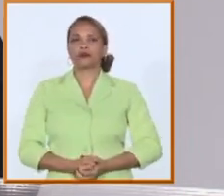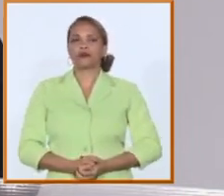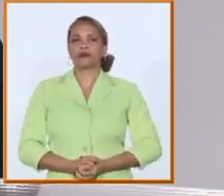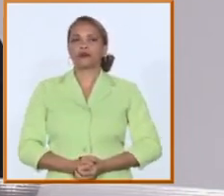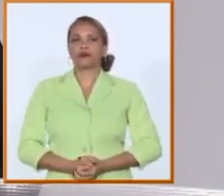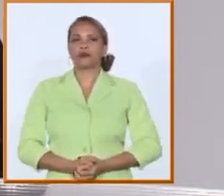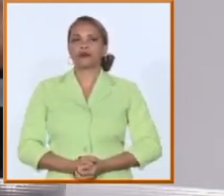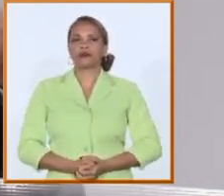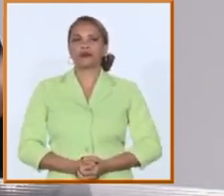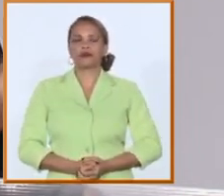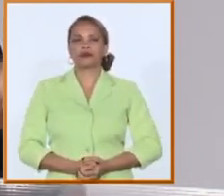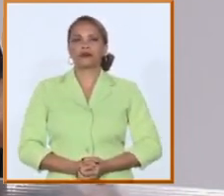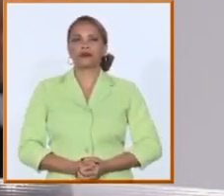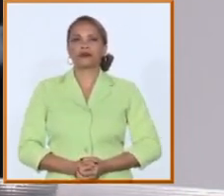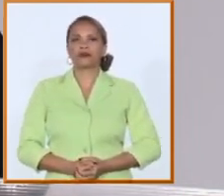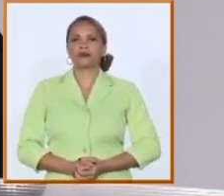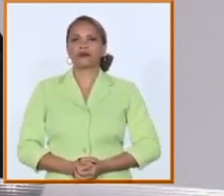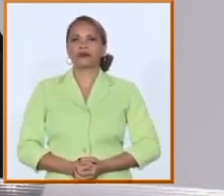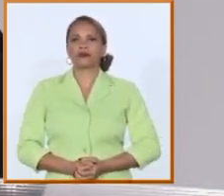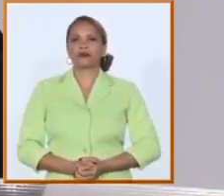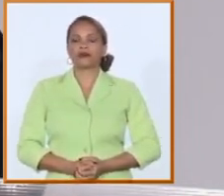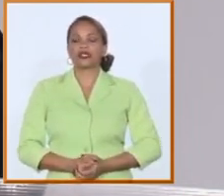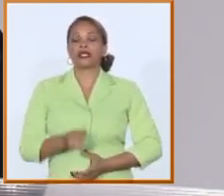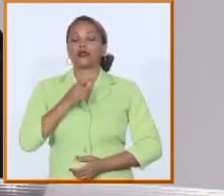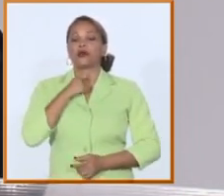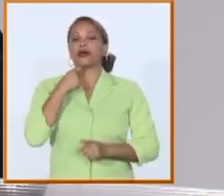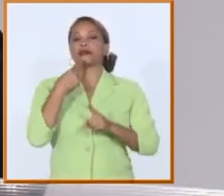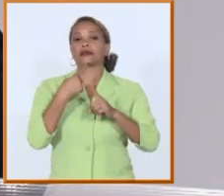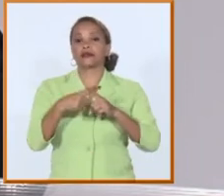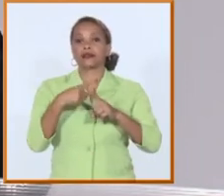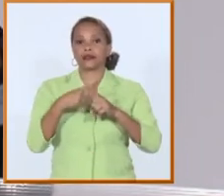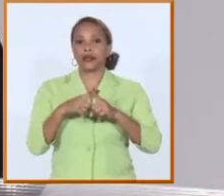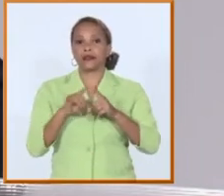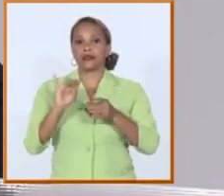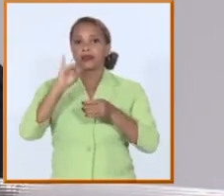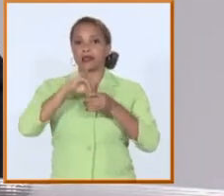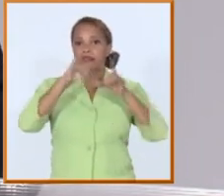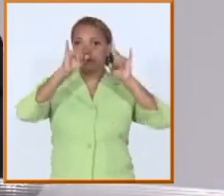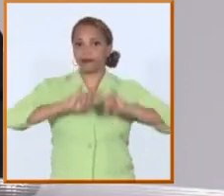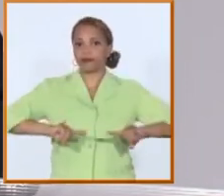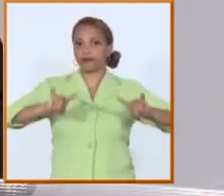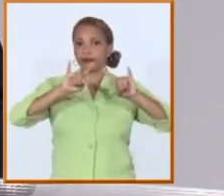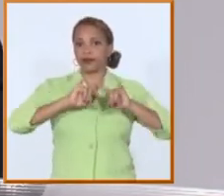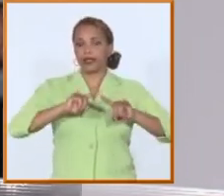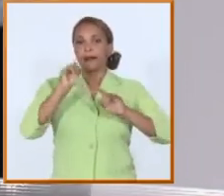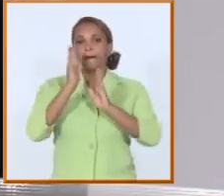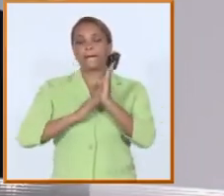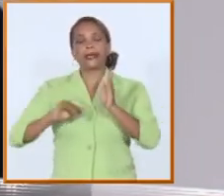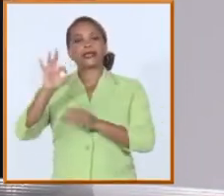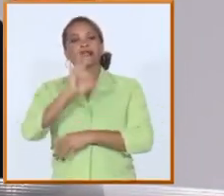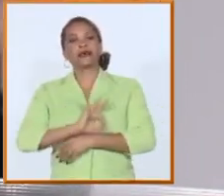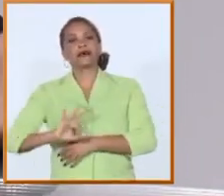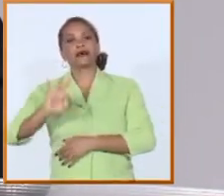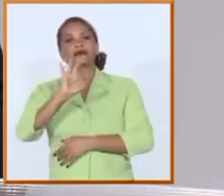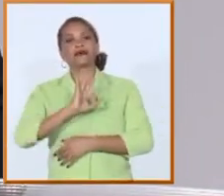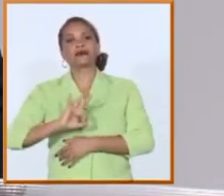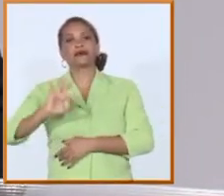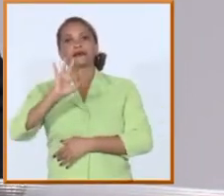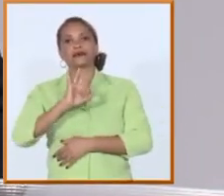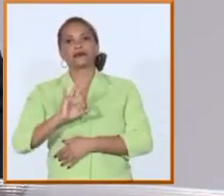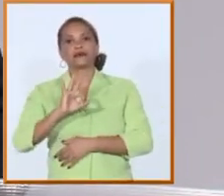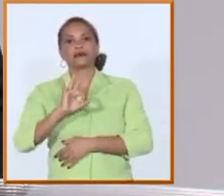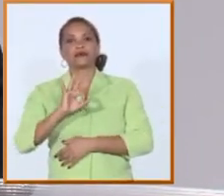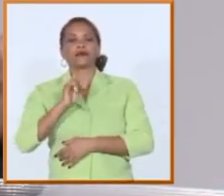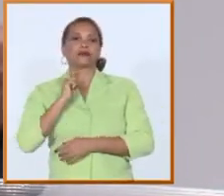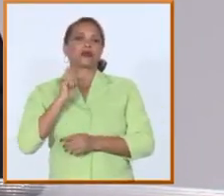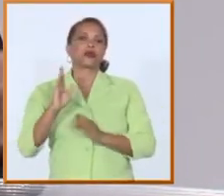tanto estos exámenes de ingreso de octubre que son o que se corresponden con prácticamente con todo